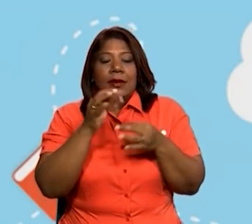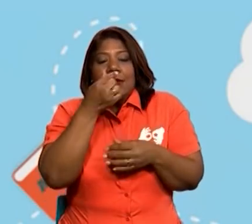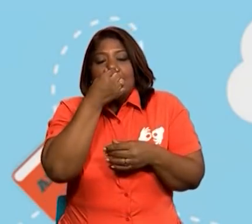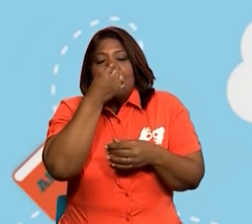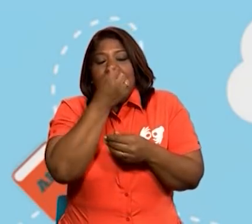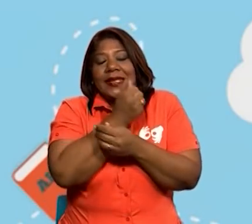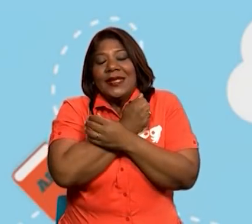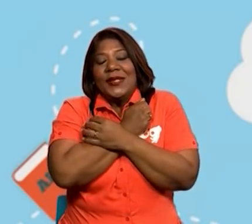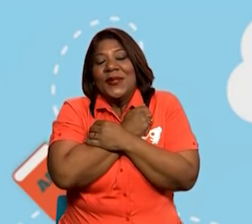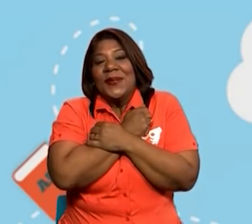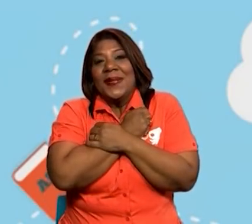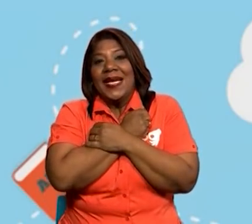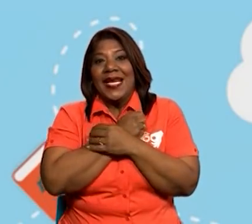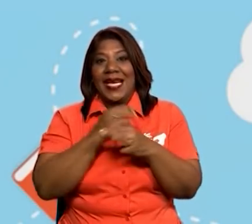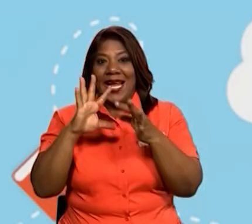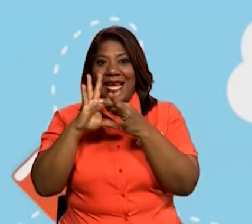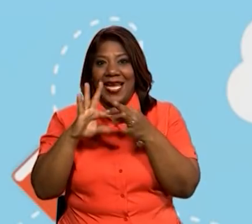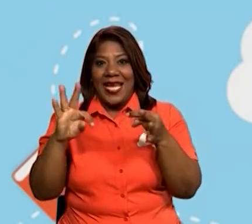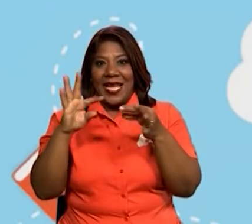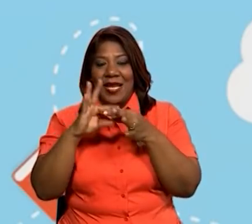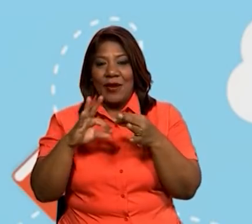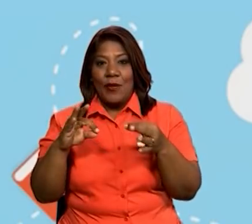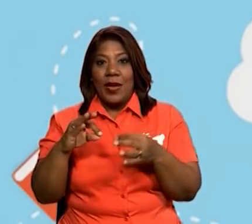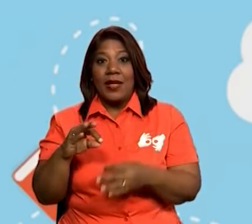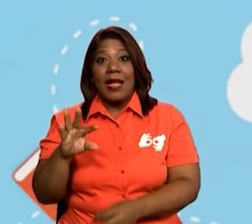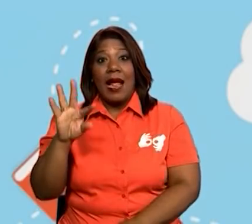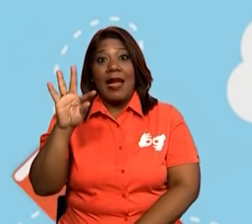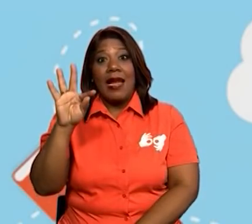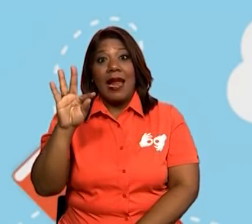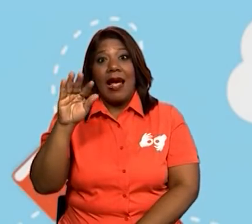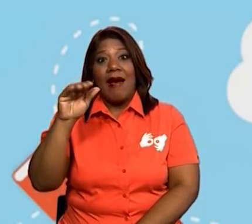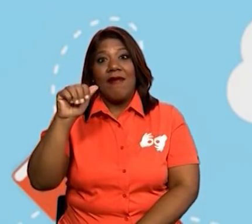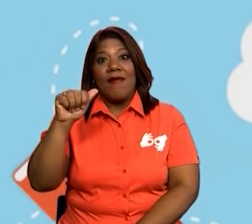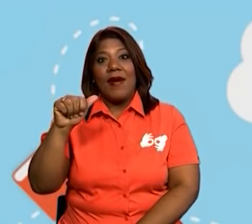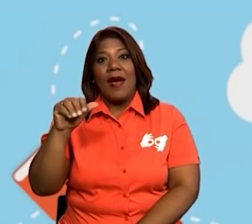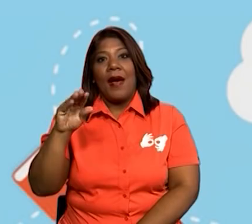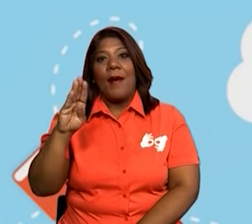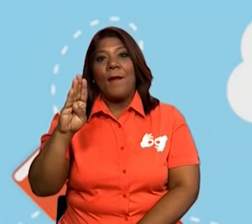cuento, la leyenda, la fábula o la noticia.